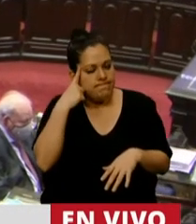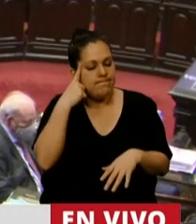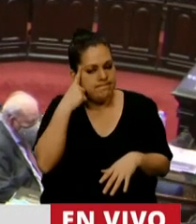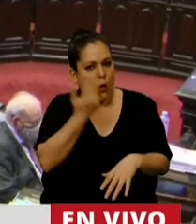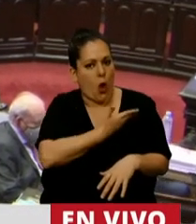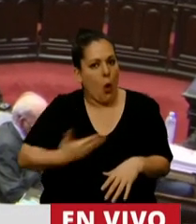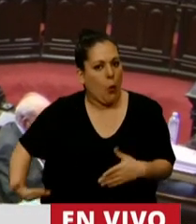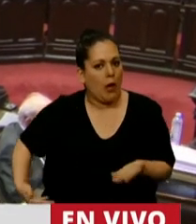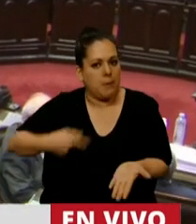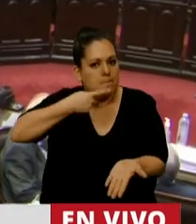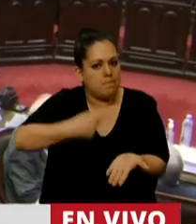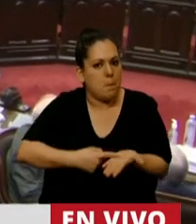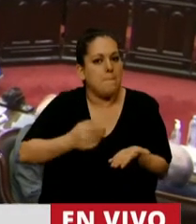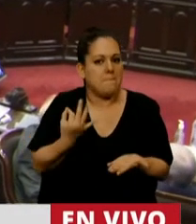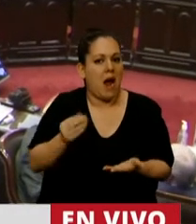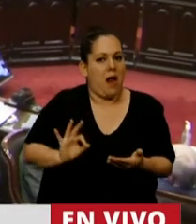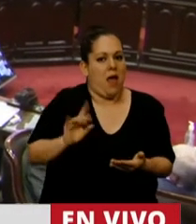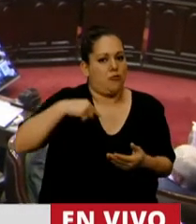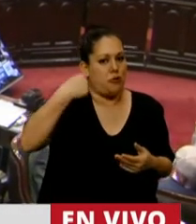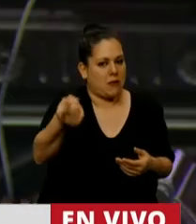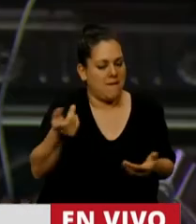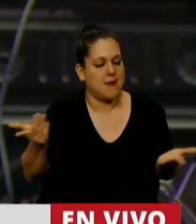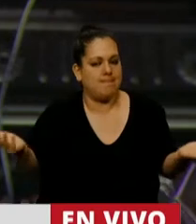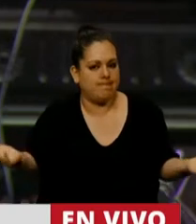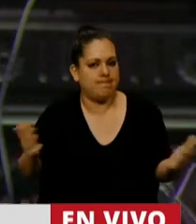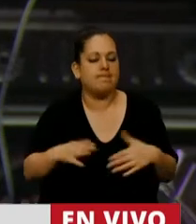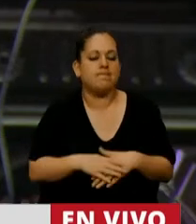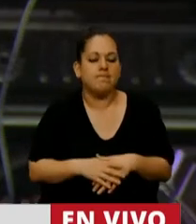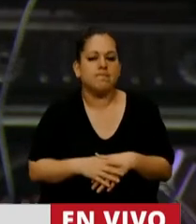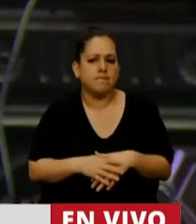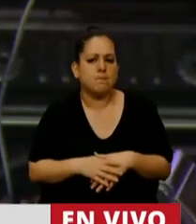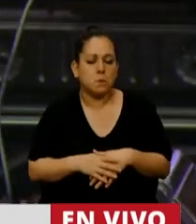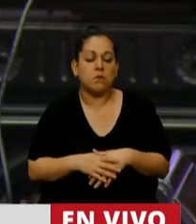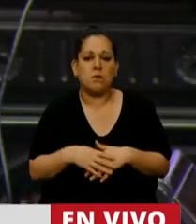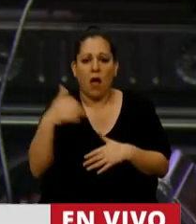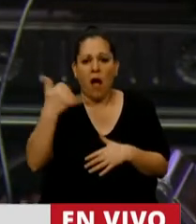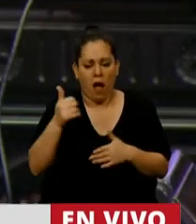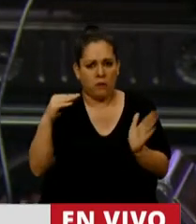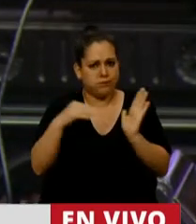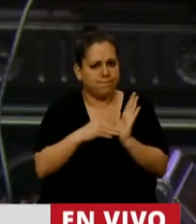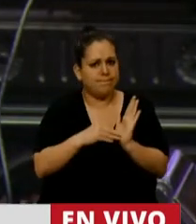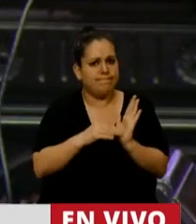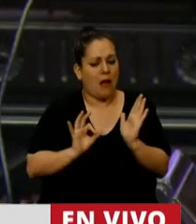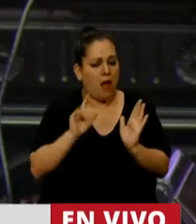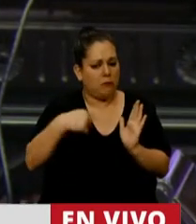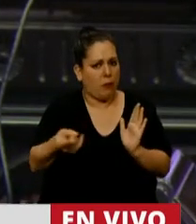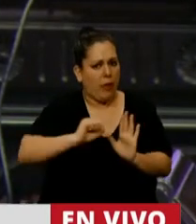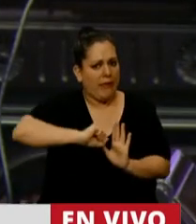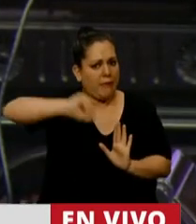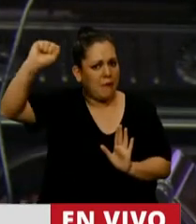gobierno para el año que viene. Si tenemos en cuenta que se establece una inflación para el año que viene del